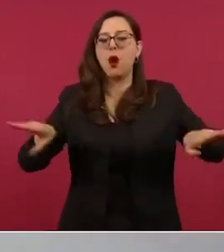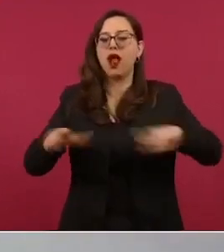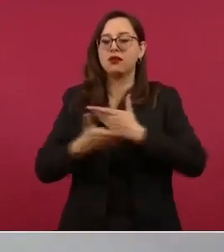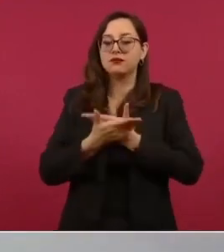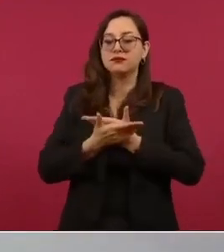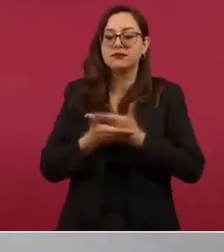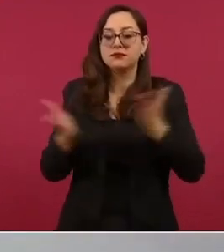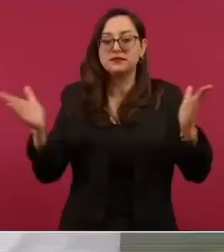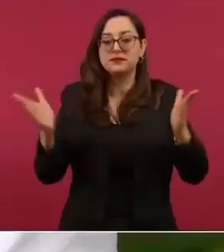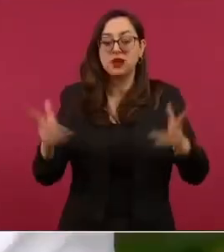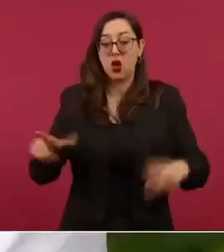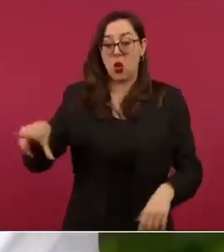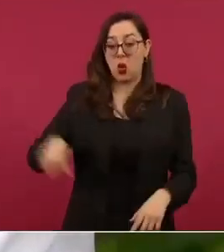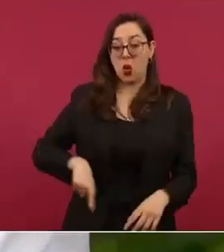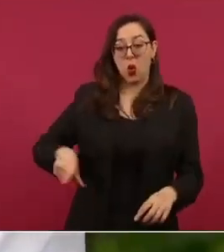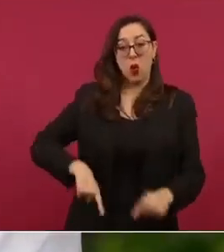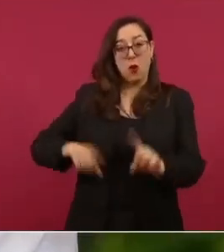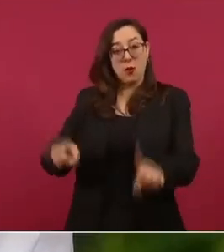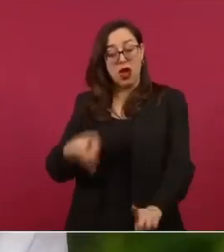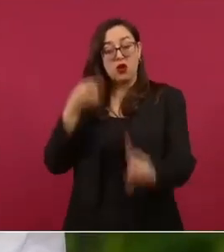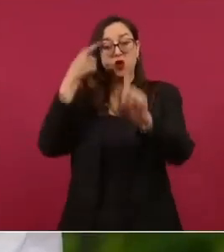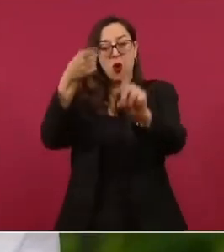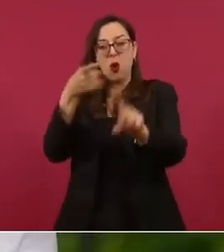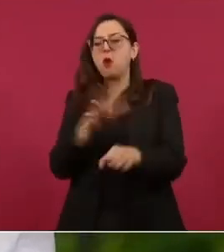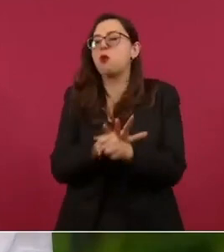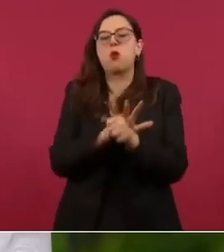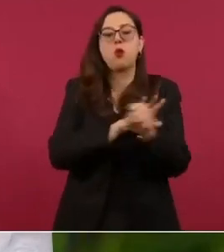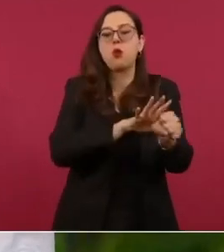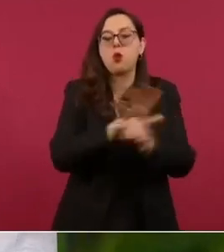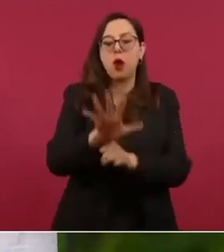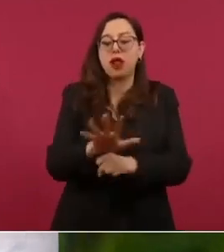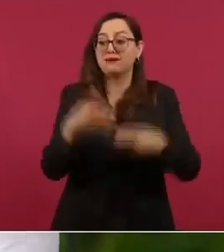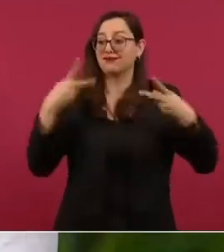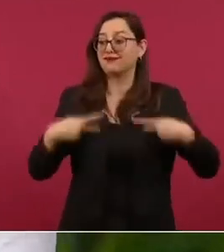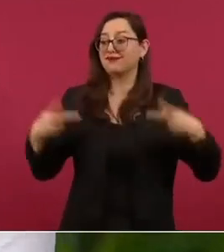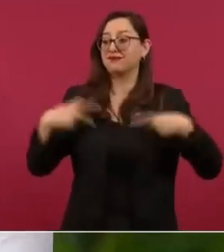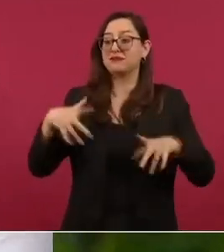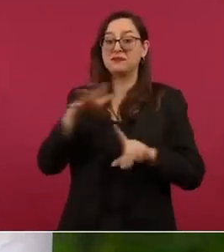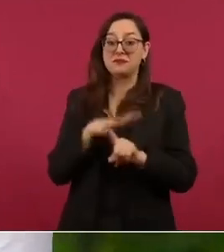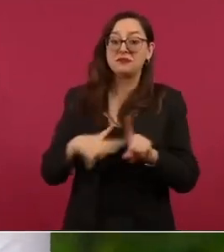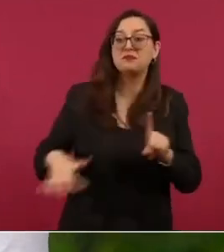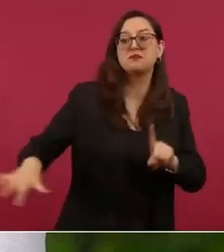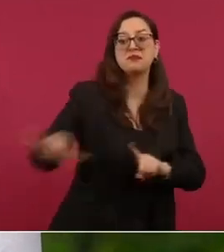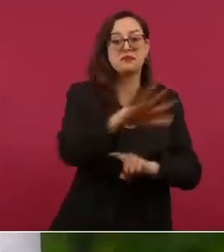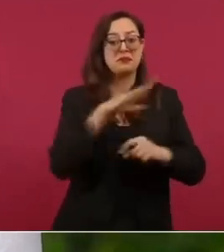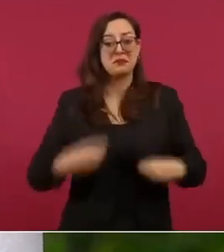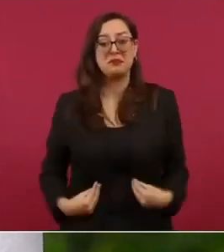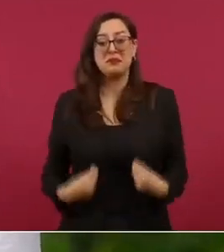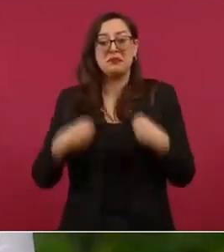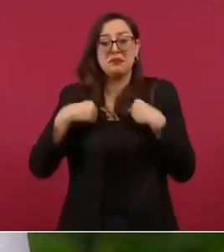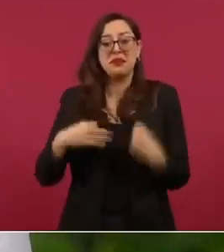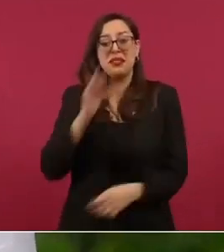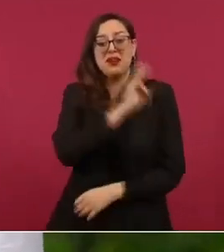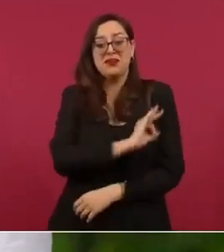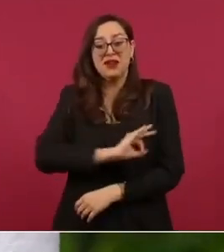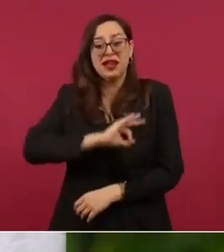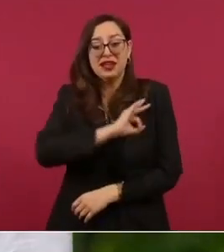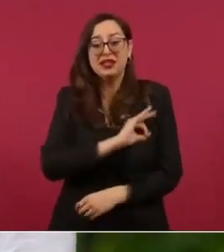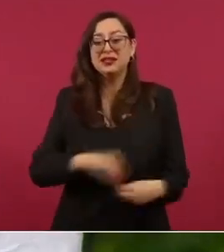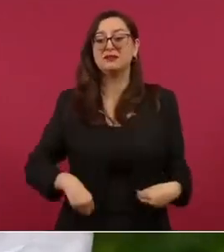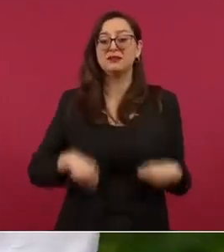último de un estado es crear las condiciones para que la gente pueda vivir feliz y libre